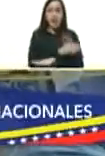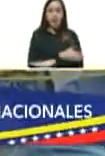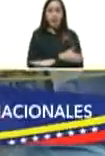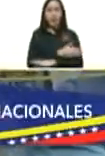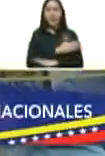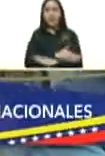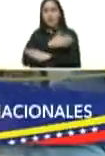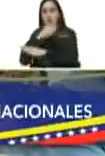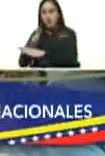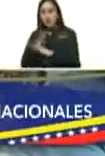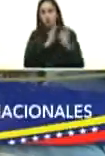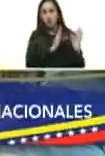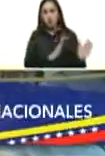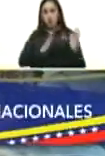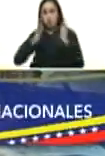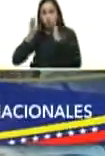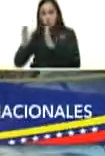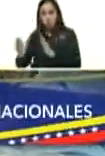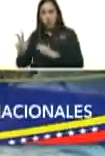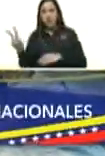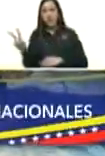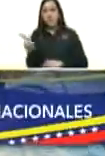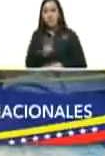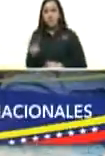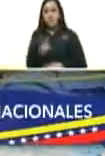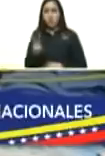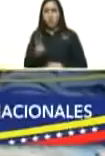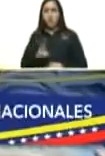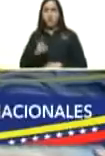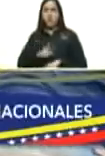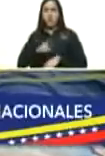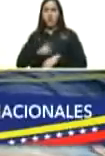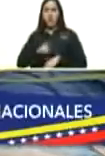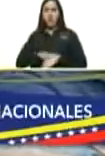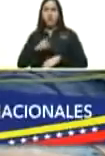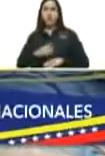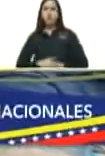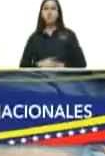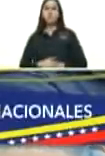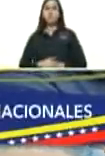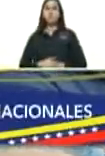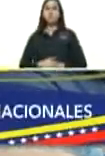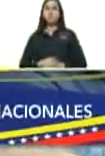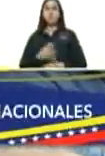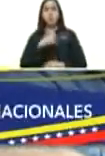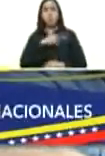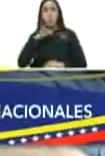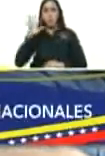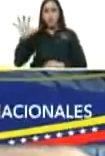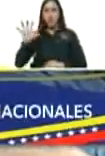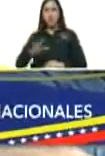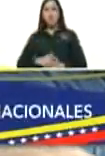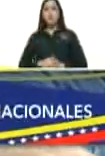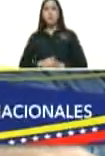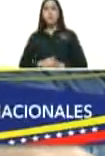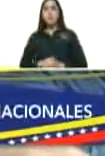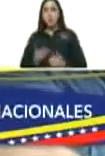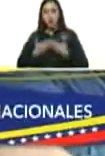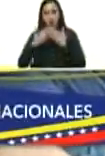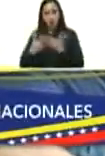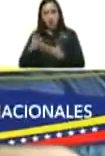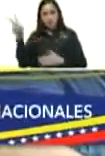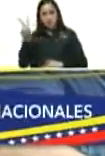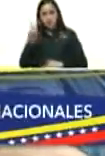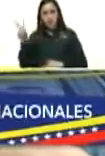de una nueva etapa para Venezuela como un país para Venezuela como